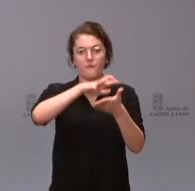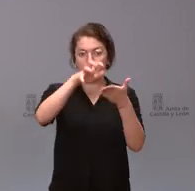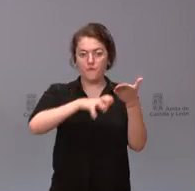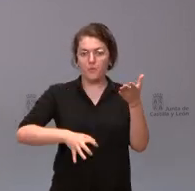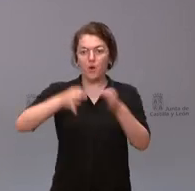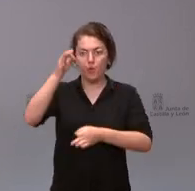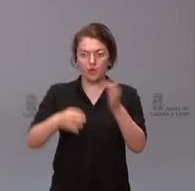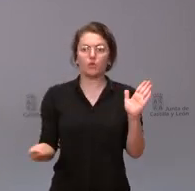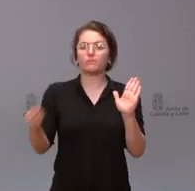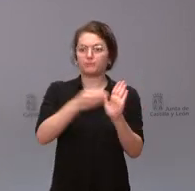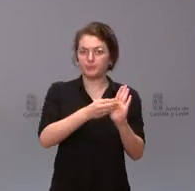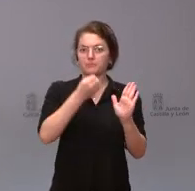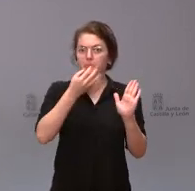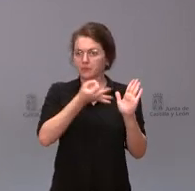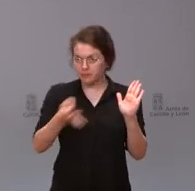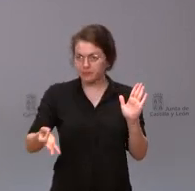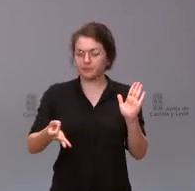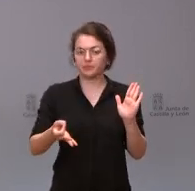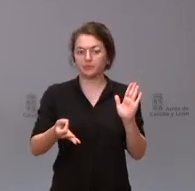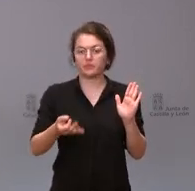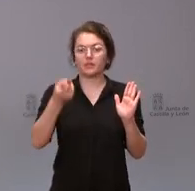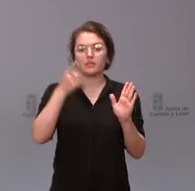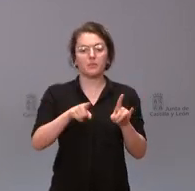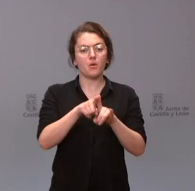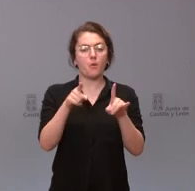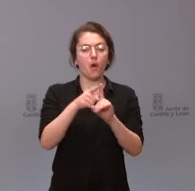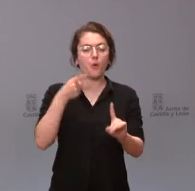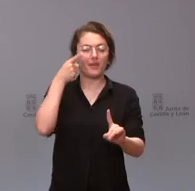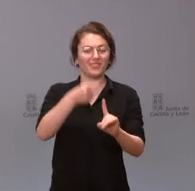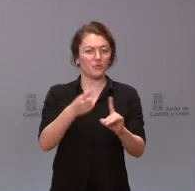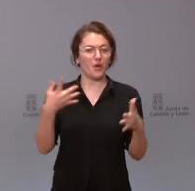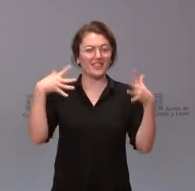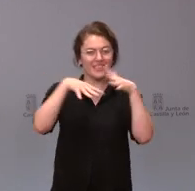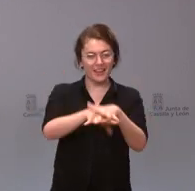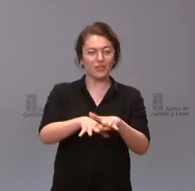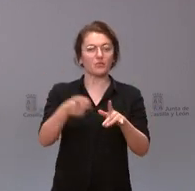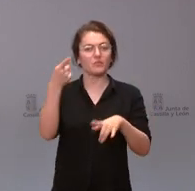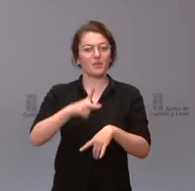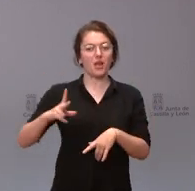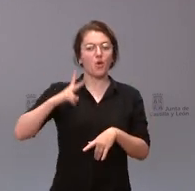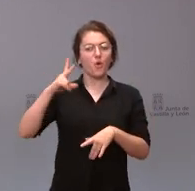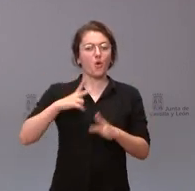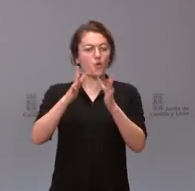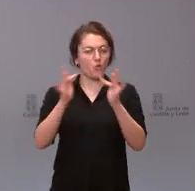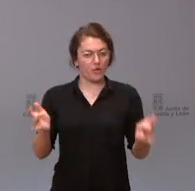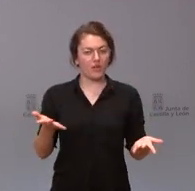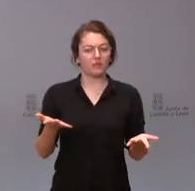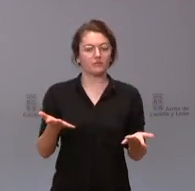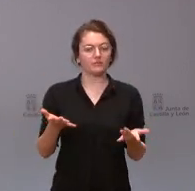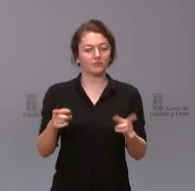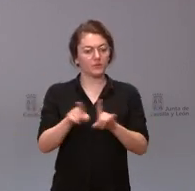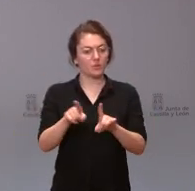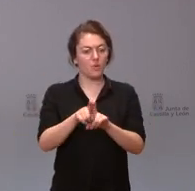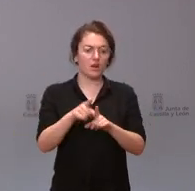correspondientes y que busque la integración y la concordia y por tanto que busquemos